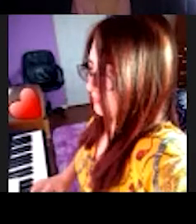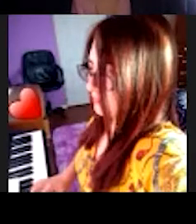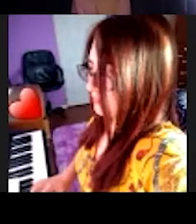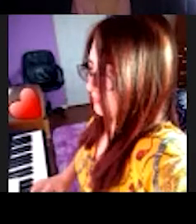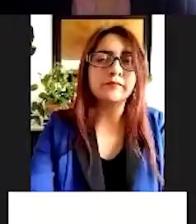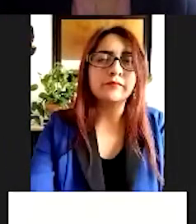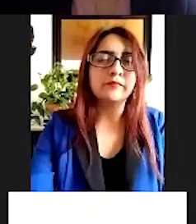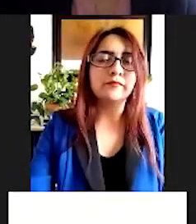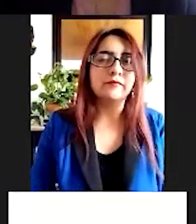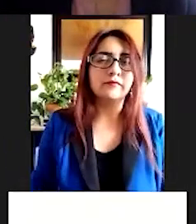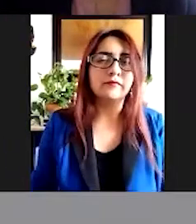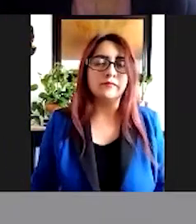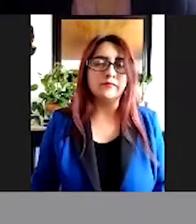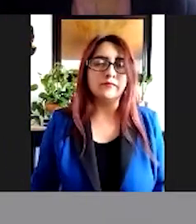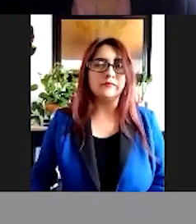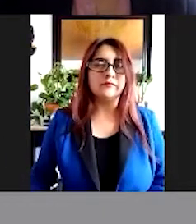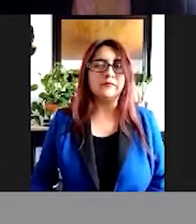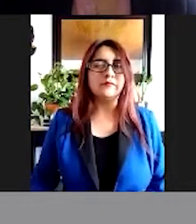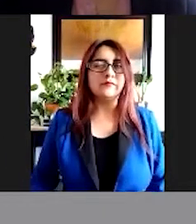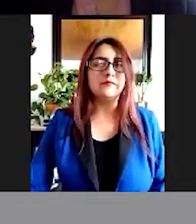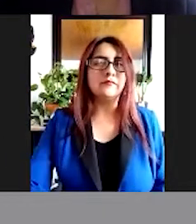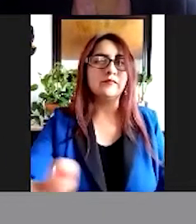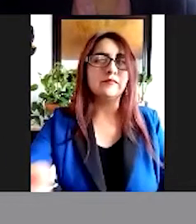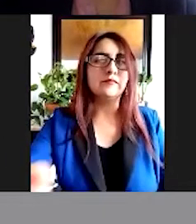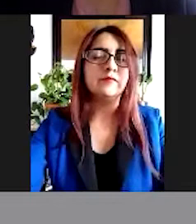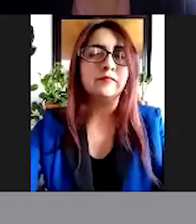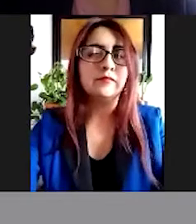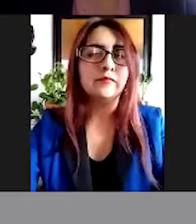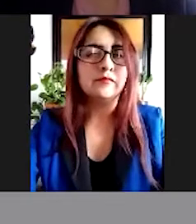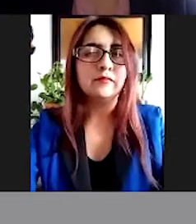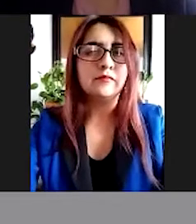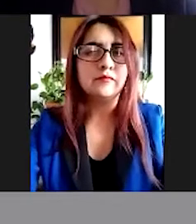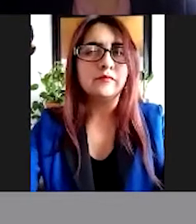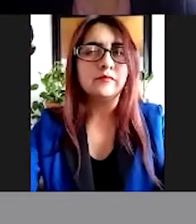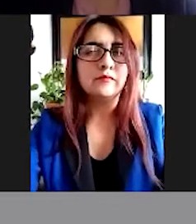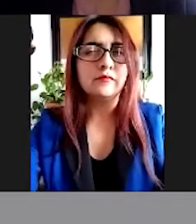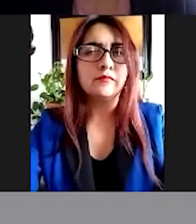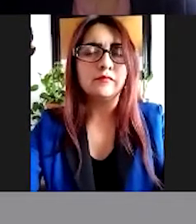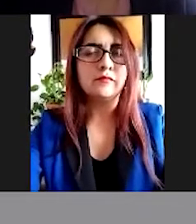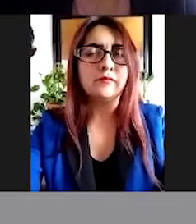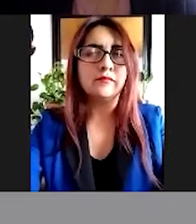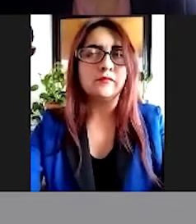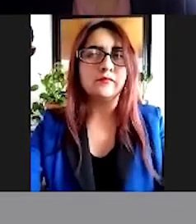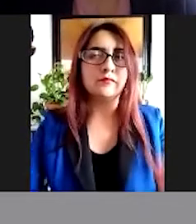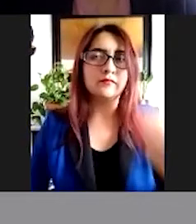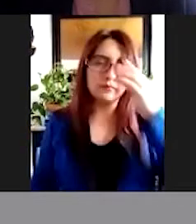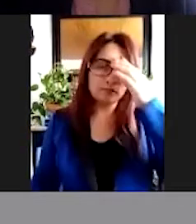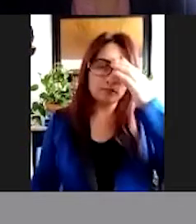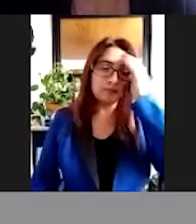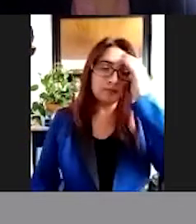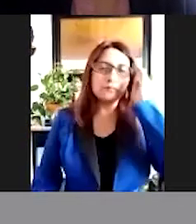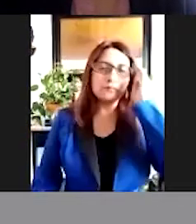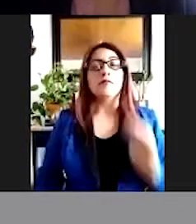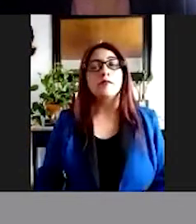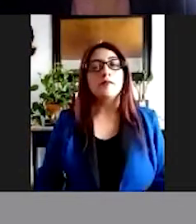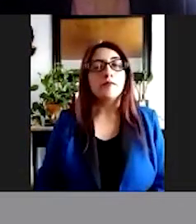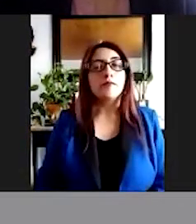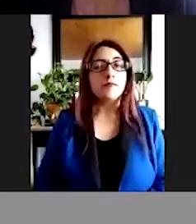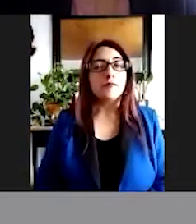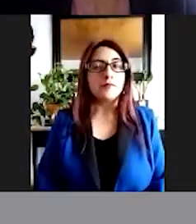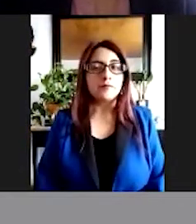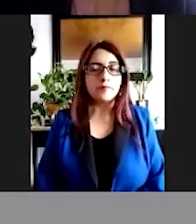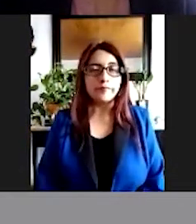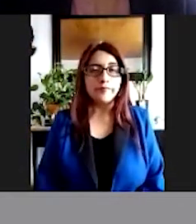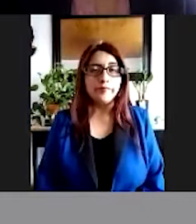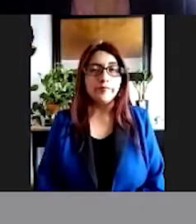inicio a la presente ceremonia de titulación, quería darles las bienvenidas y agradecer a quienes asisten el día de hoy. Desde luego, hubiésemos